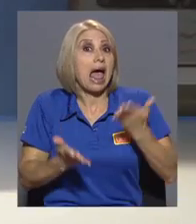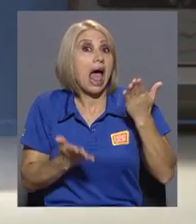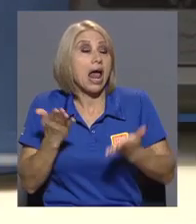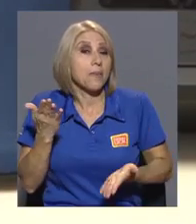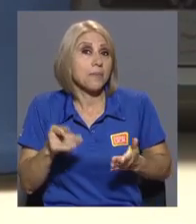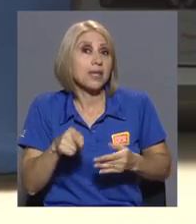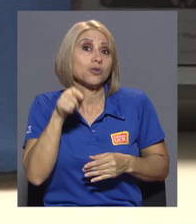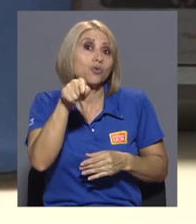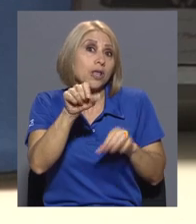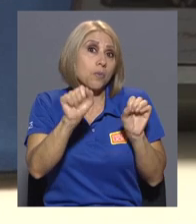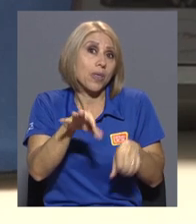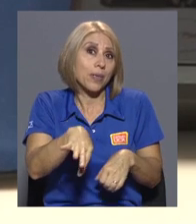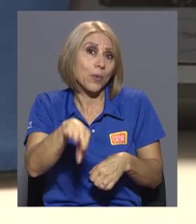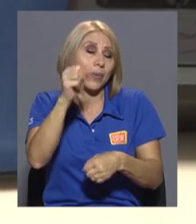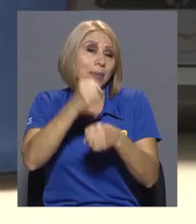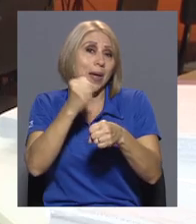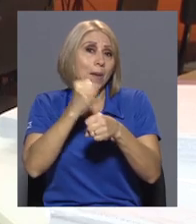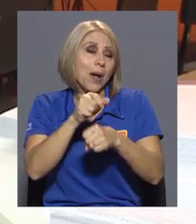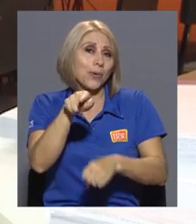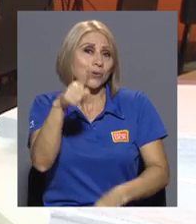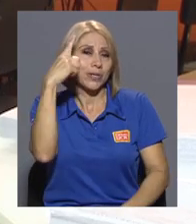lleve hasta su lugar de trabajo soñado.